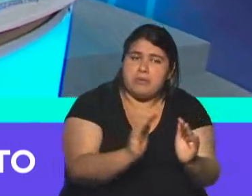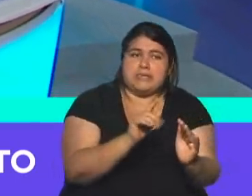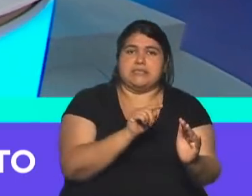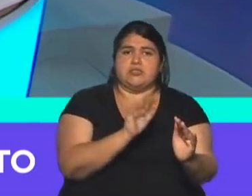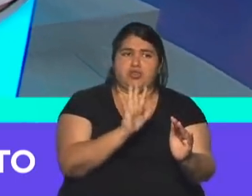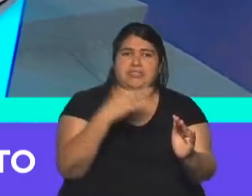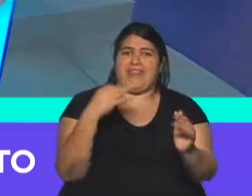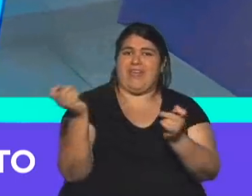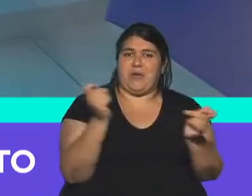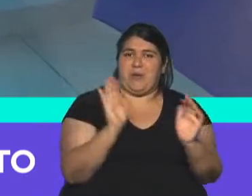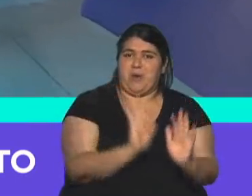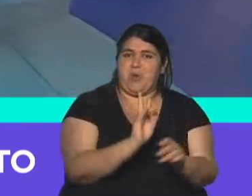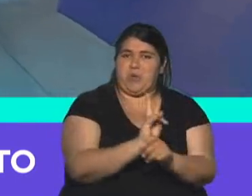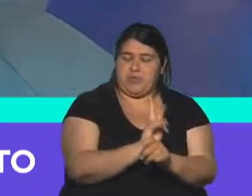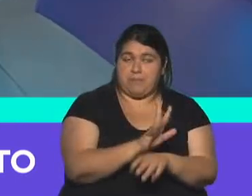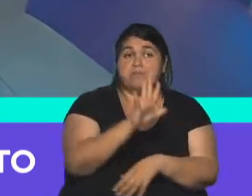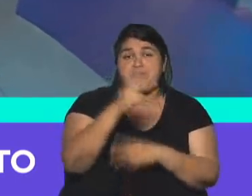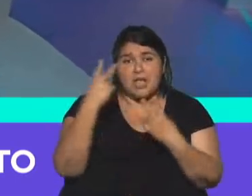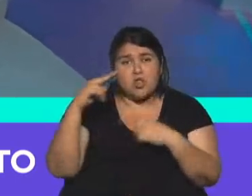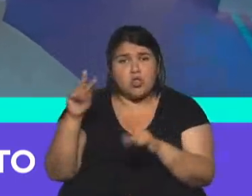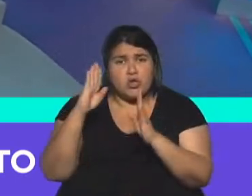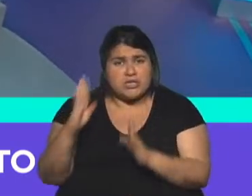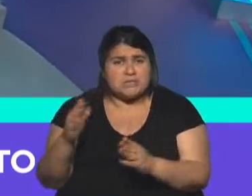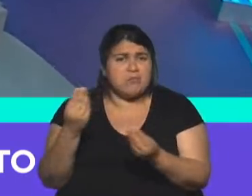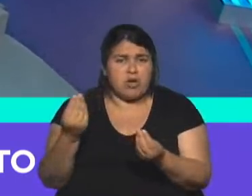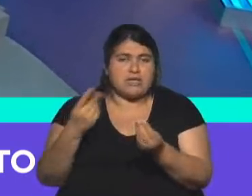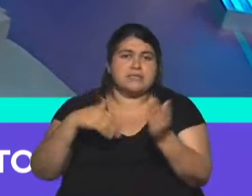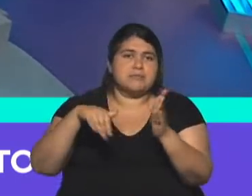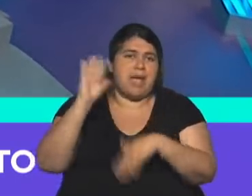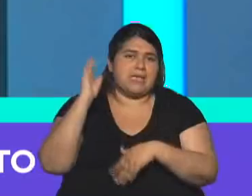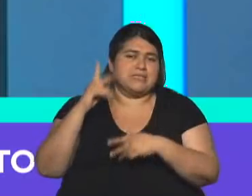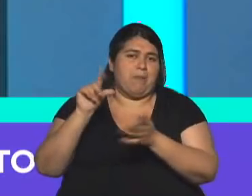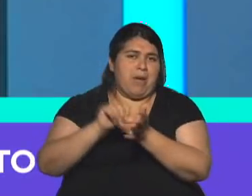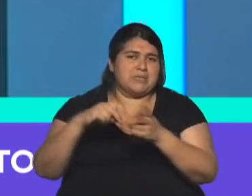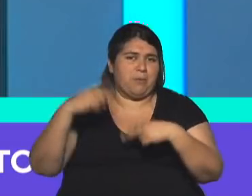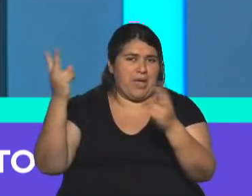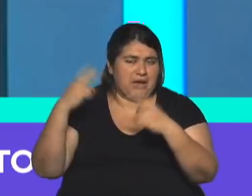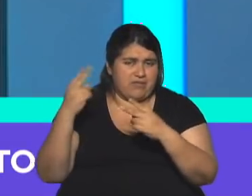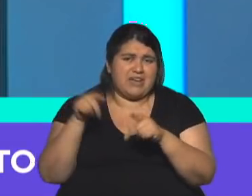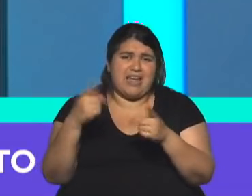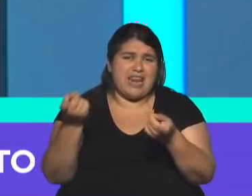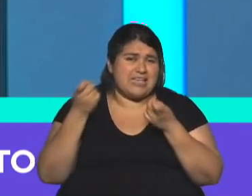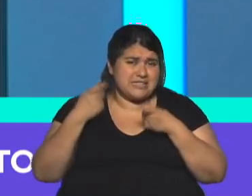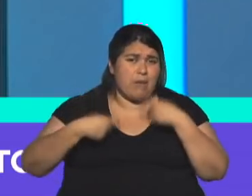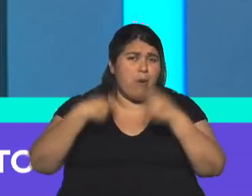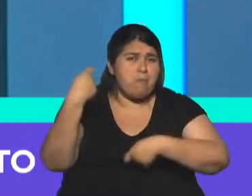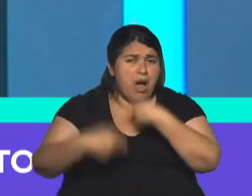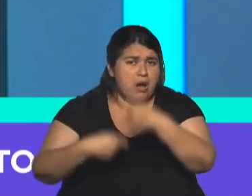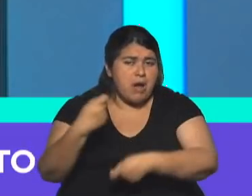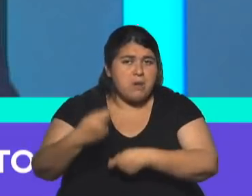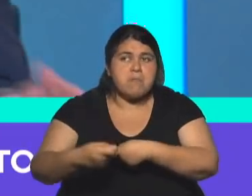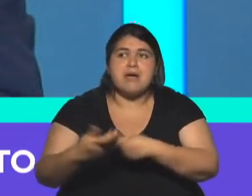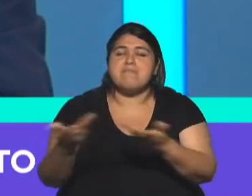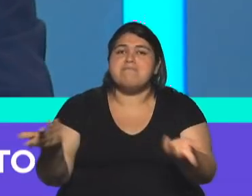va a haber un vuelco de turismo, parte del turismo exterior que necesitaba esta forma de financiamiento que no va a poder hacer,